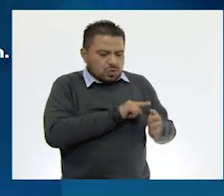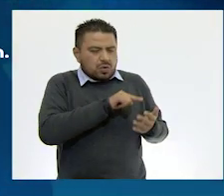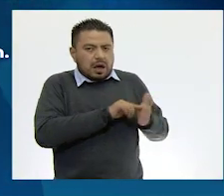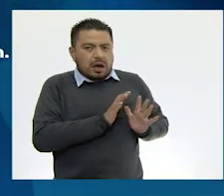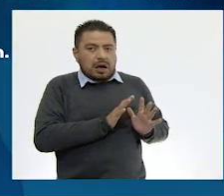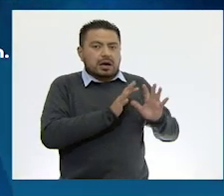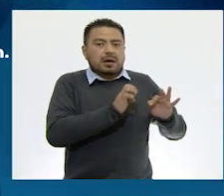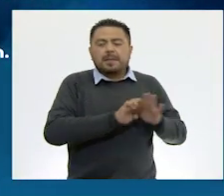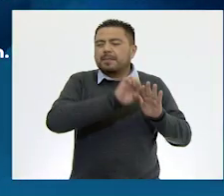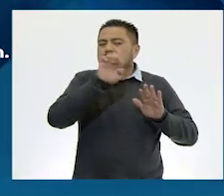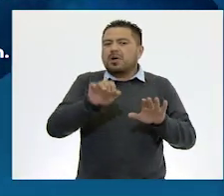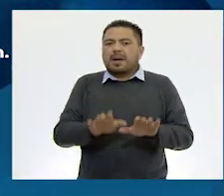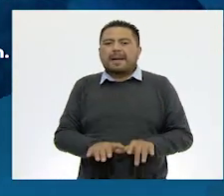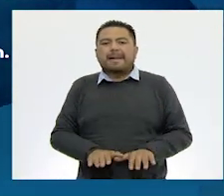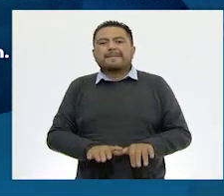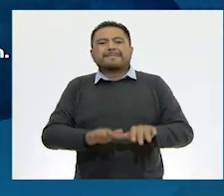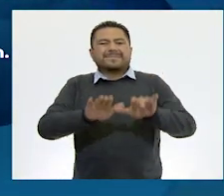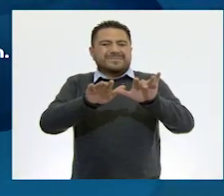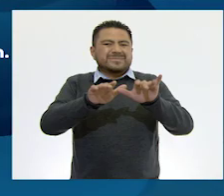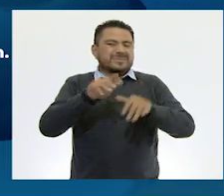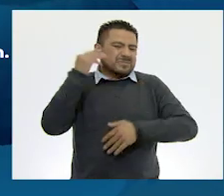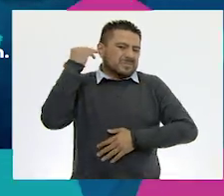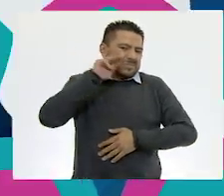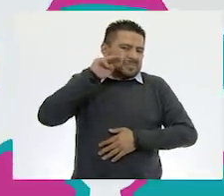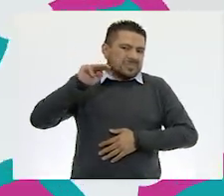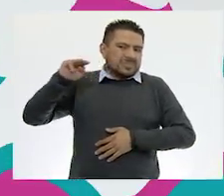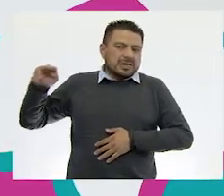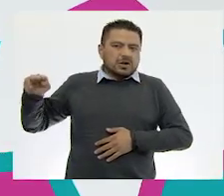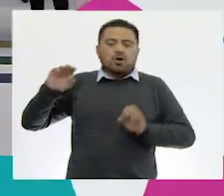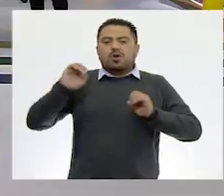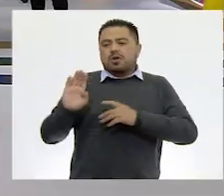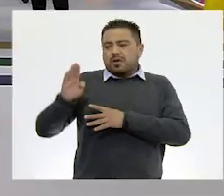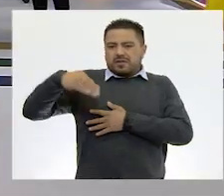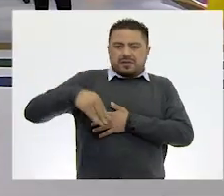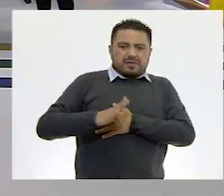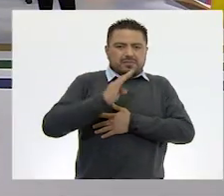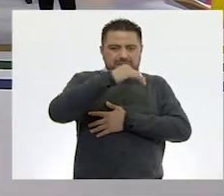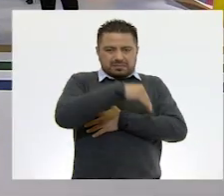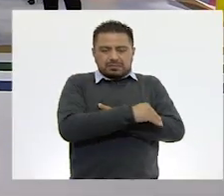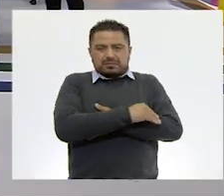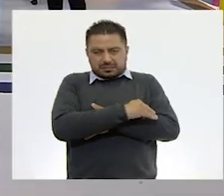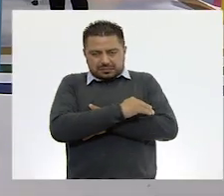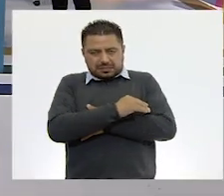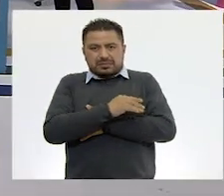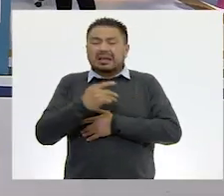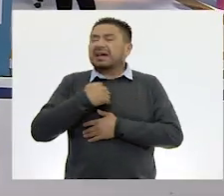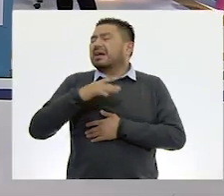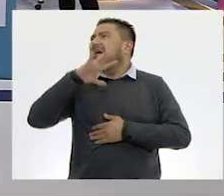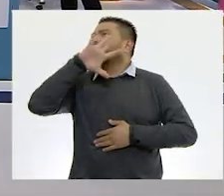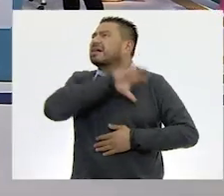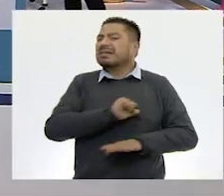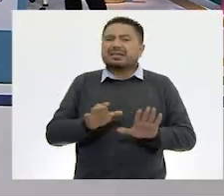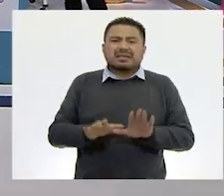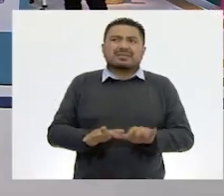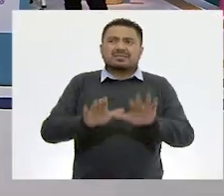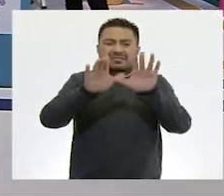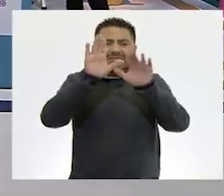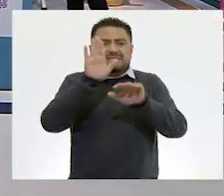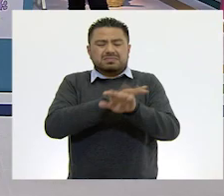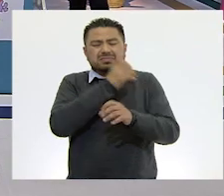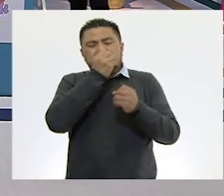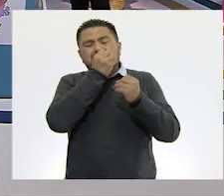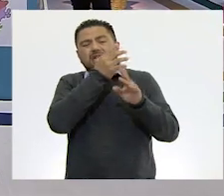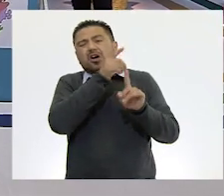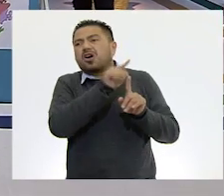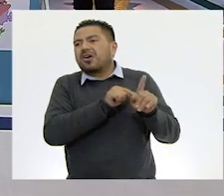ejemplo, la mariposa monarca o la ballena azul. Ay, a mí me encantan las mariposas por sus maravillosos